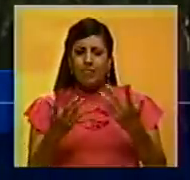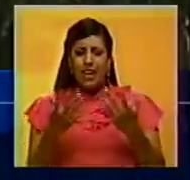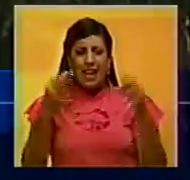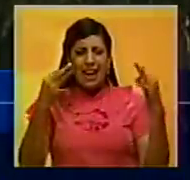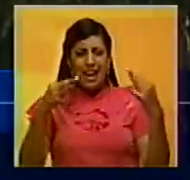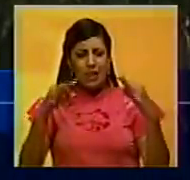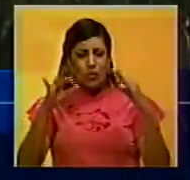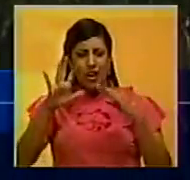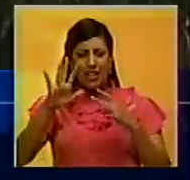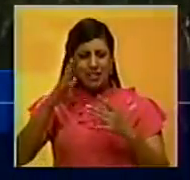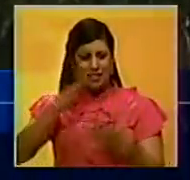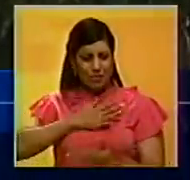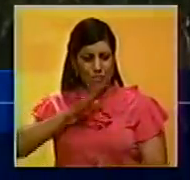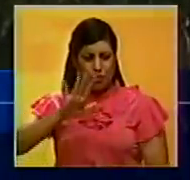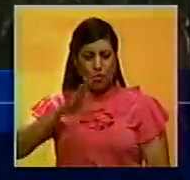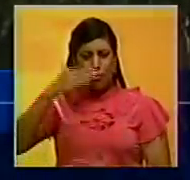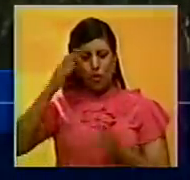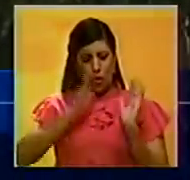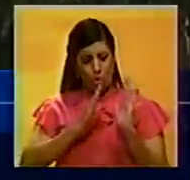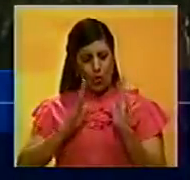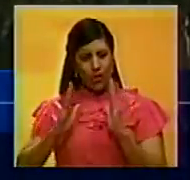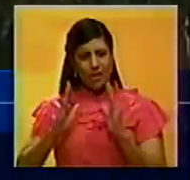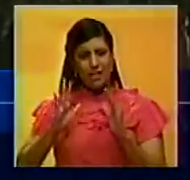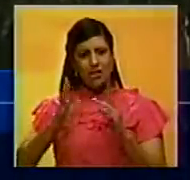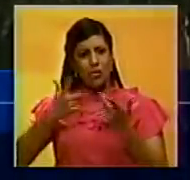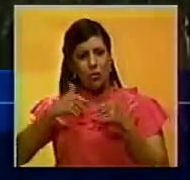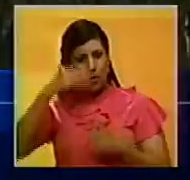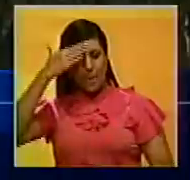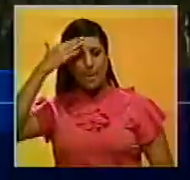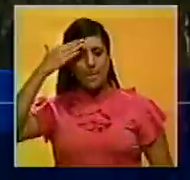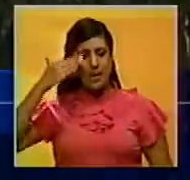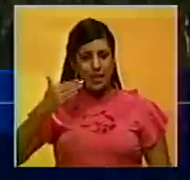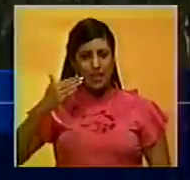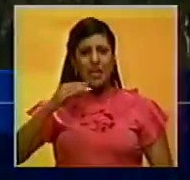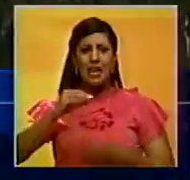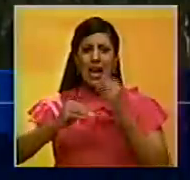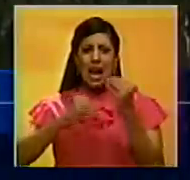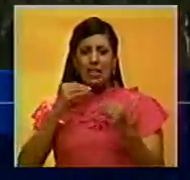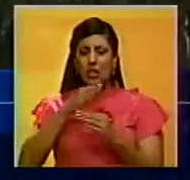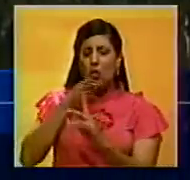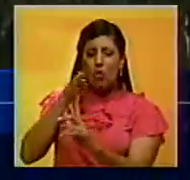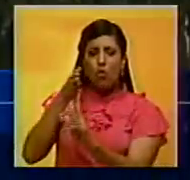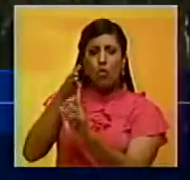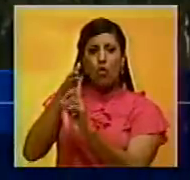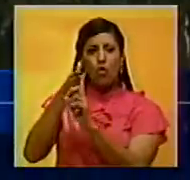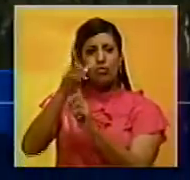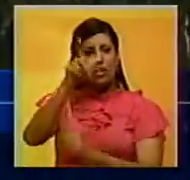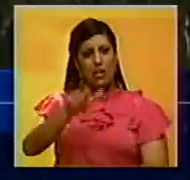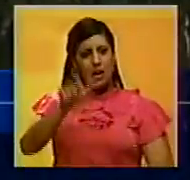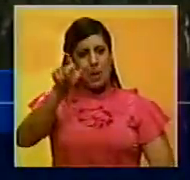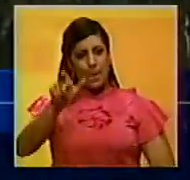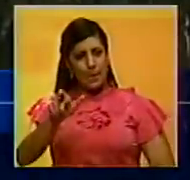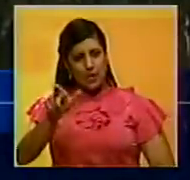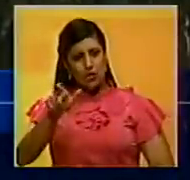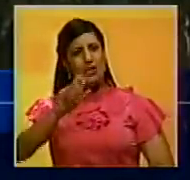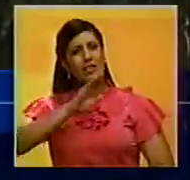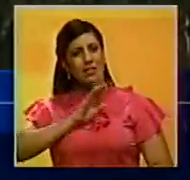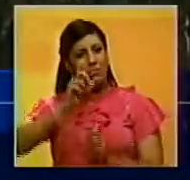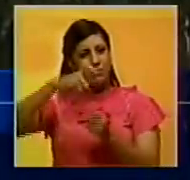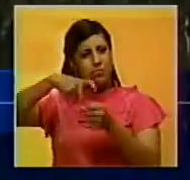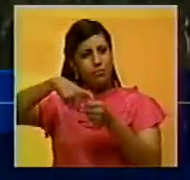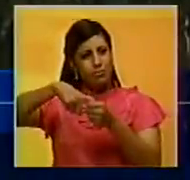la naturaleza prístina de la organización castrense actuar en contra de la sociedad a la que